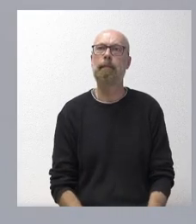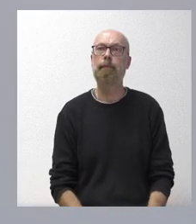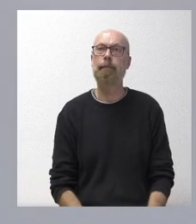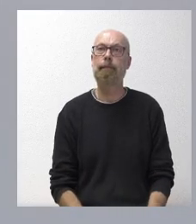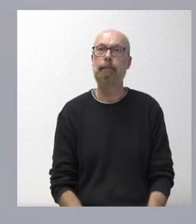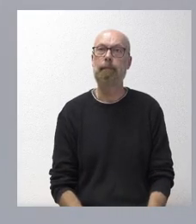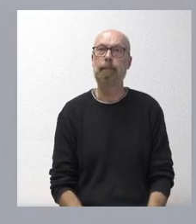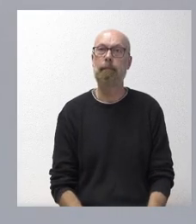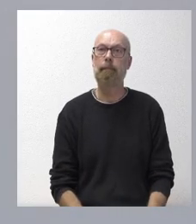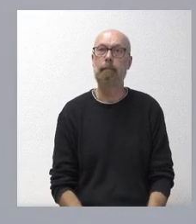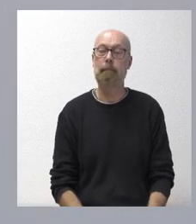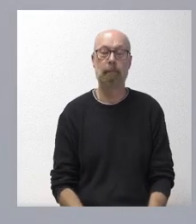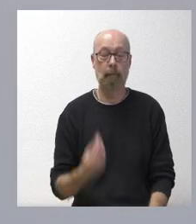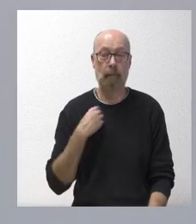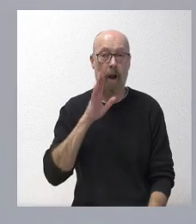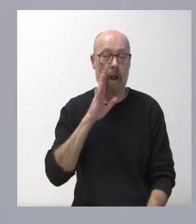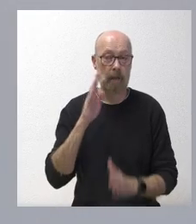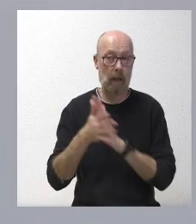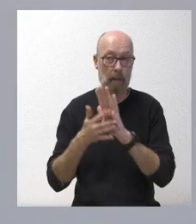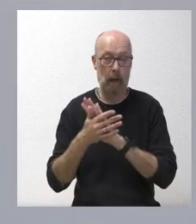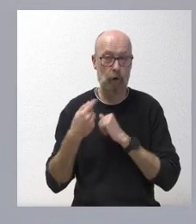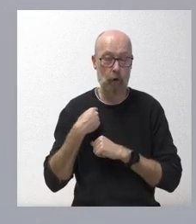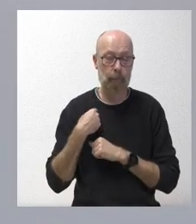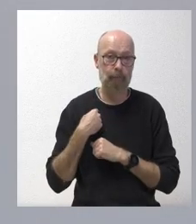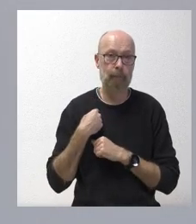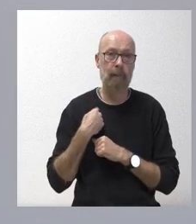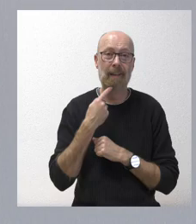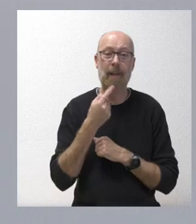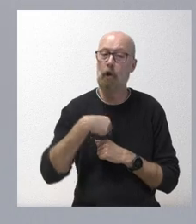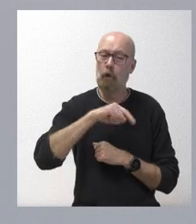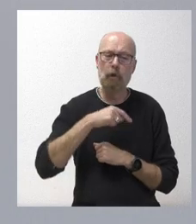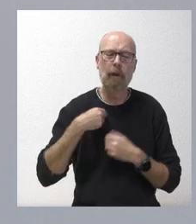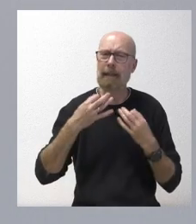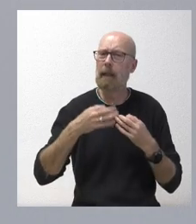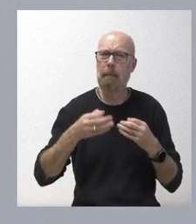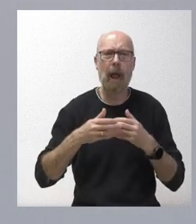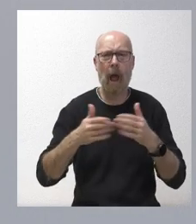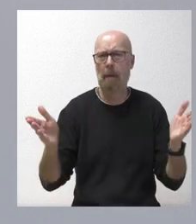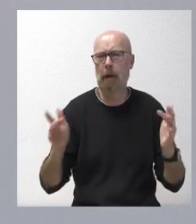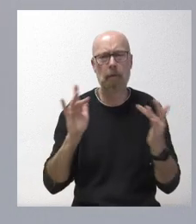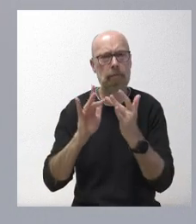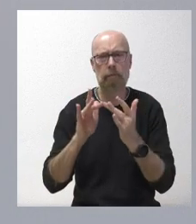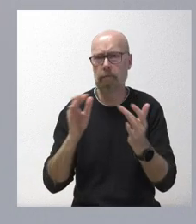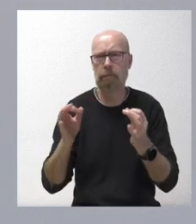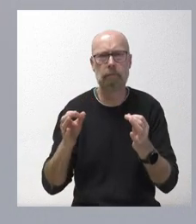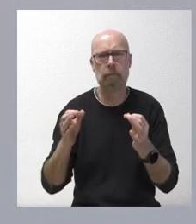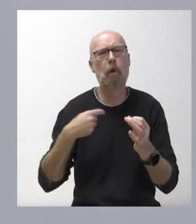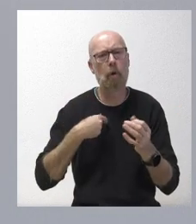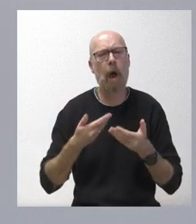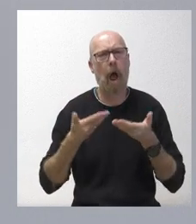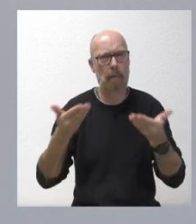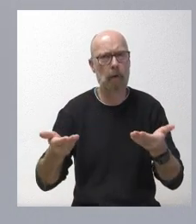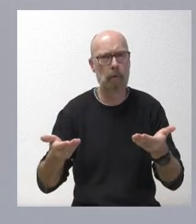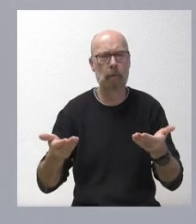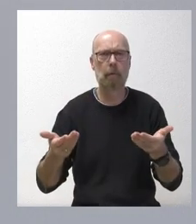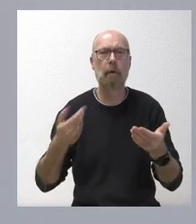ha dicho, me quedo con la primera, que es la de la mano tendida. Nosotros también la tenemos. Y el movimiento que ha hecho Alfonso Fernández de